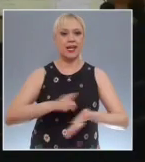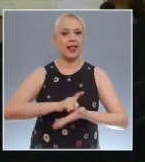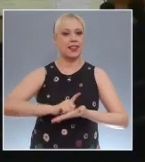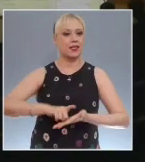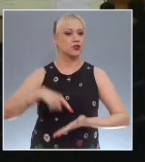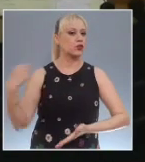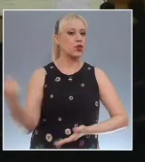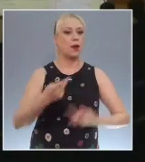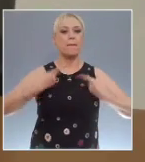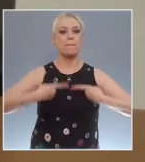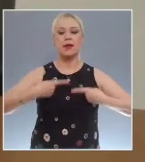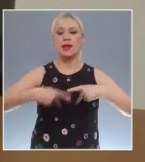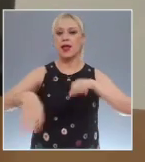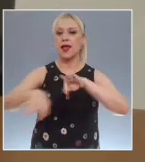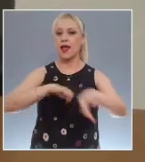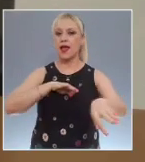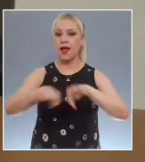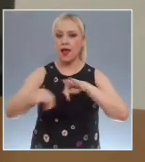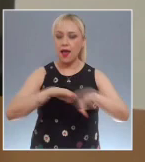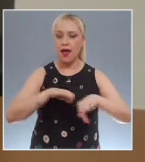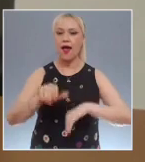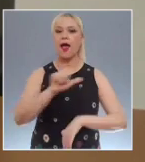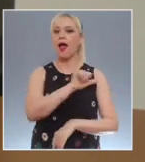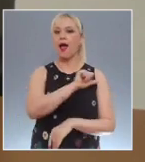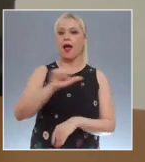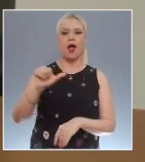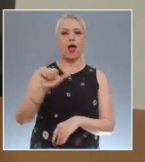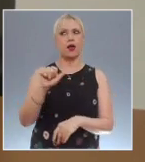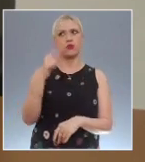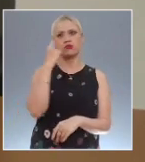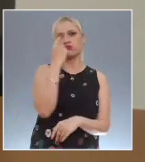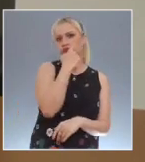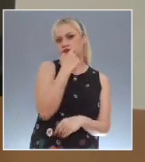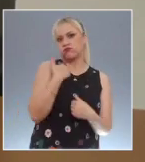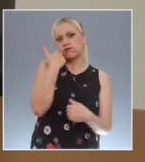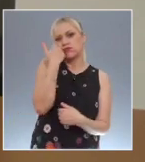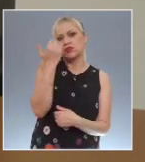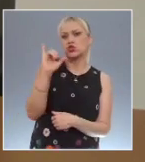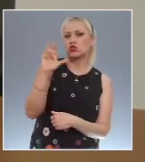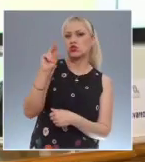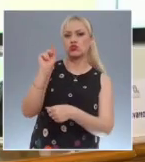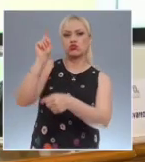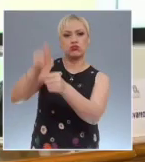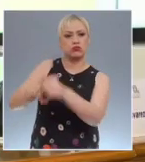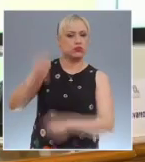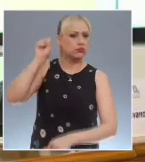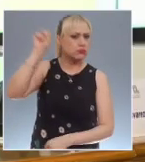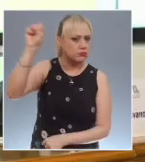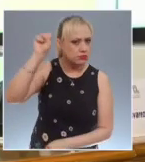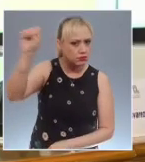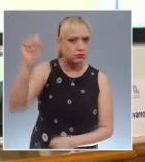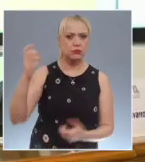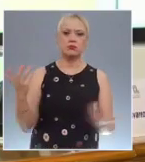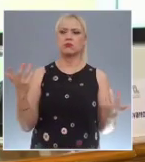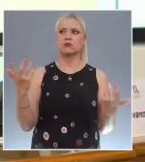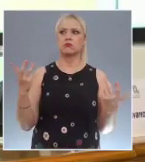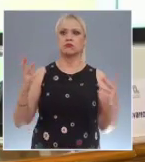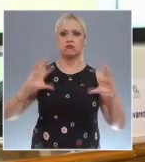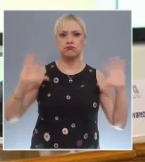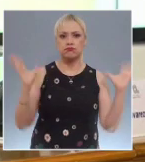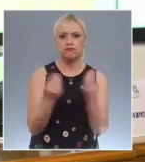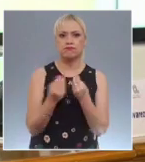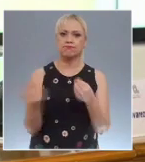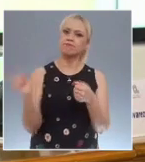libertad y democracia sindical, así como también de asociación, aseguró la jueza del Tribunal Federal de Asuntos